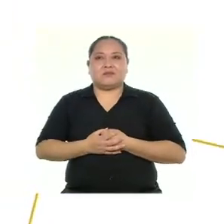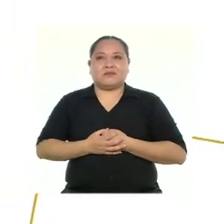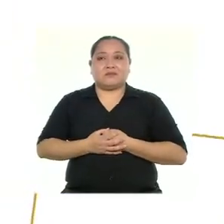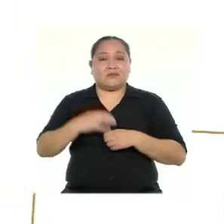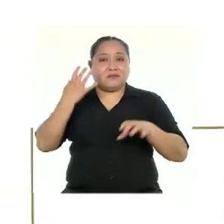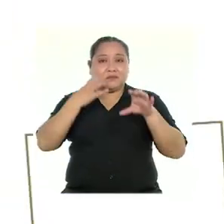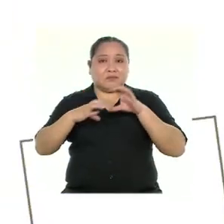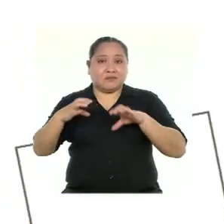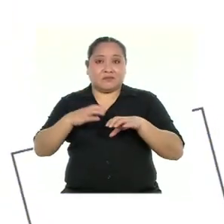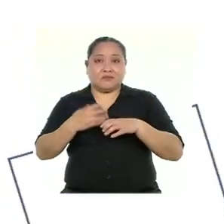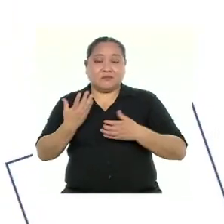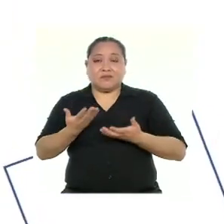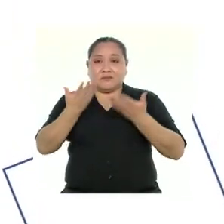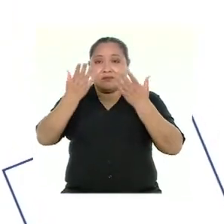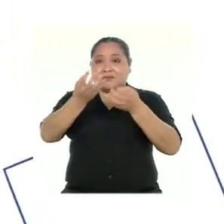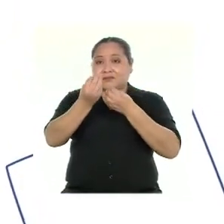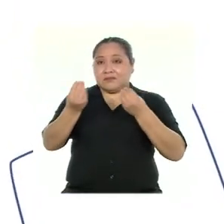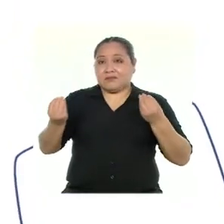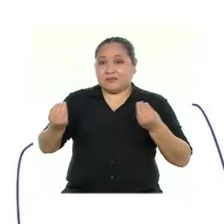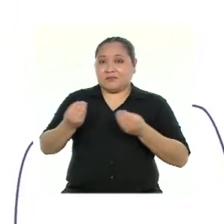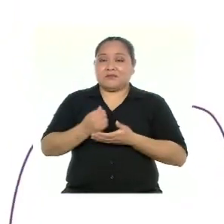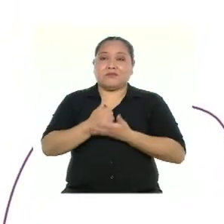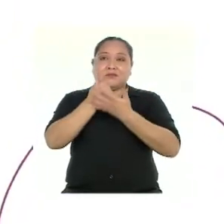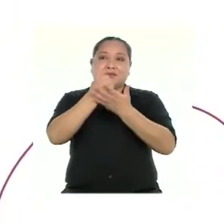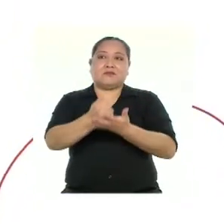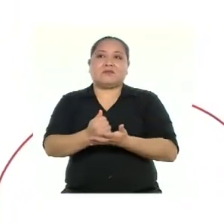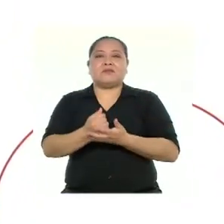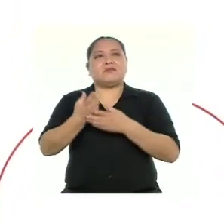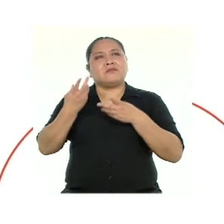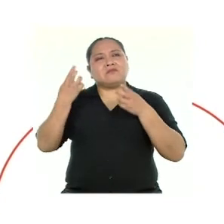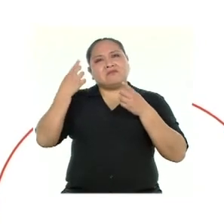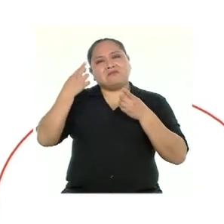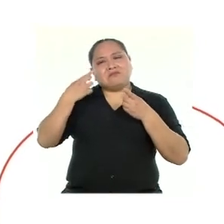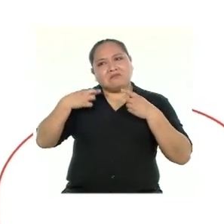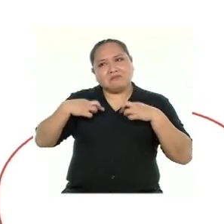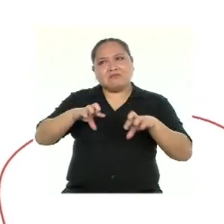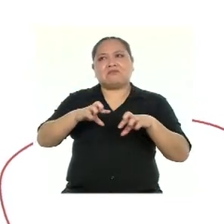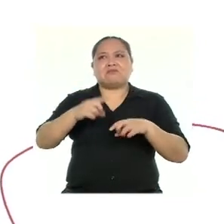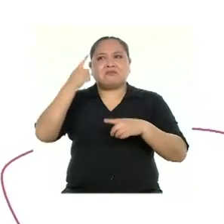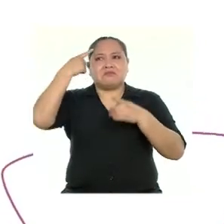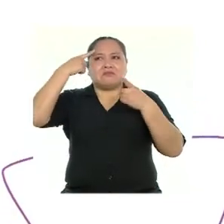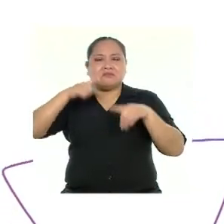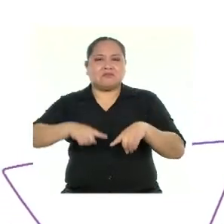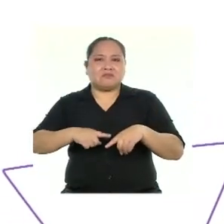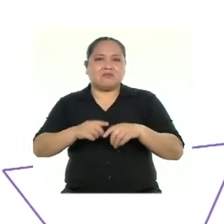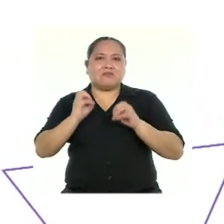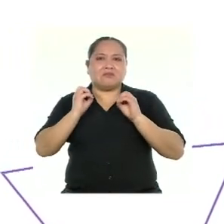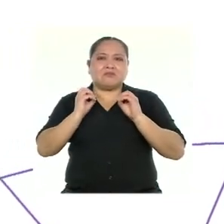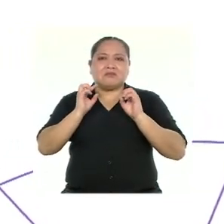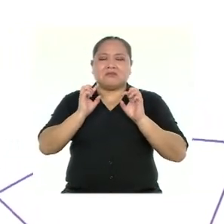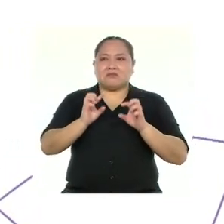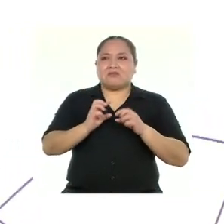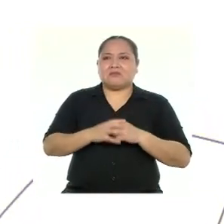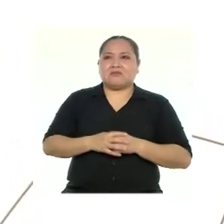Hacerlo nos trae muchas ventajas, nos permite tomar decisiones óptimas, pertinentes y oportunas. Tener claros los